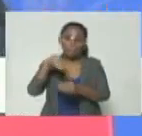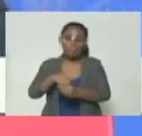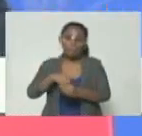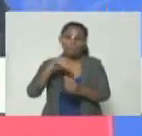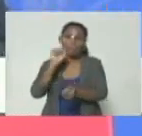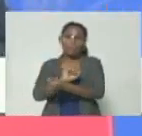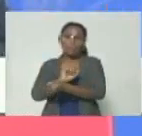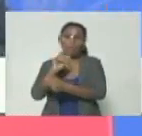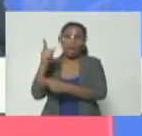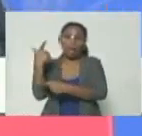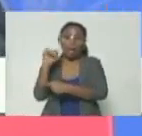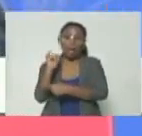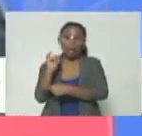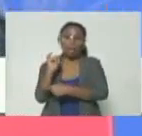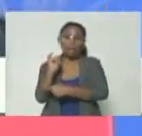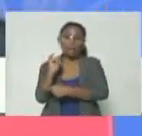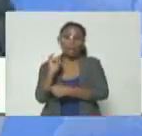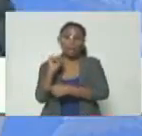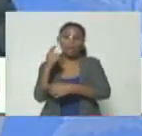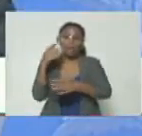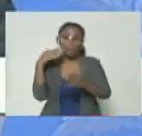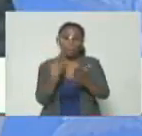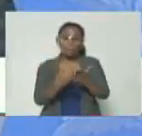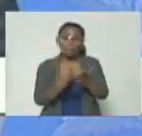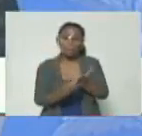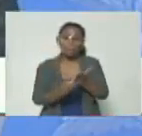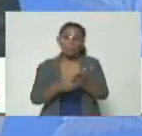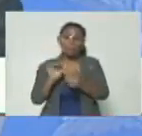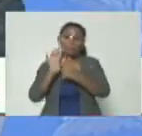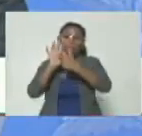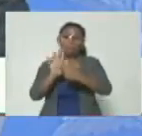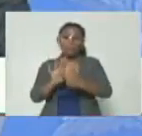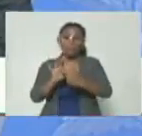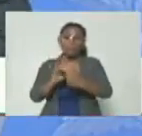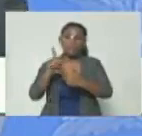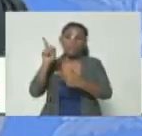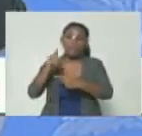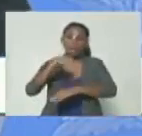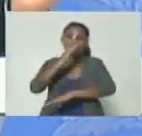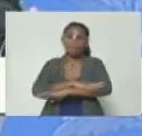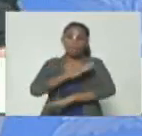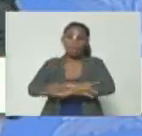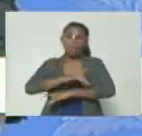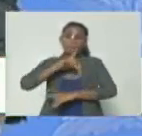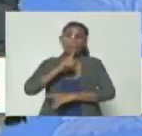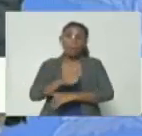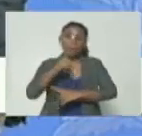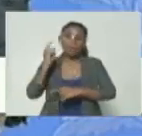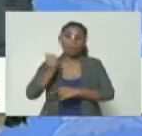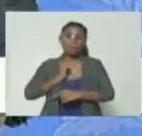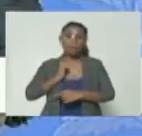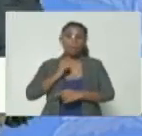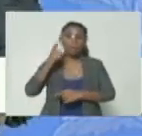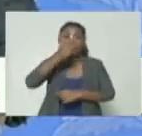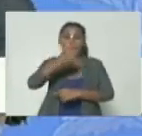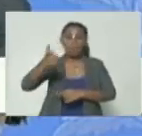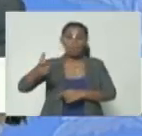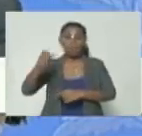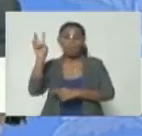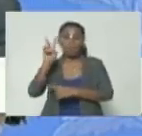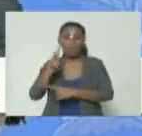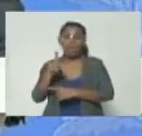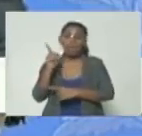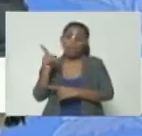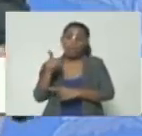elementos de convicción que señalan hechos delictuales por parte de cualquier ciudadano venezolano o ciudadana venezolana pues